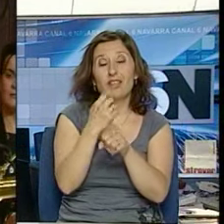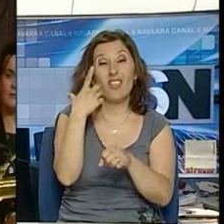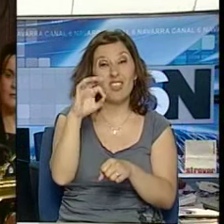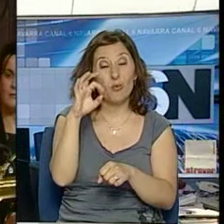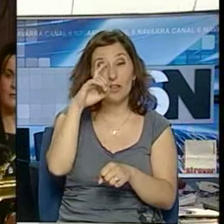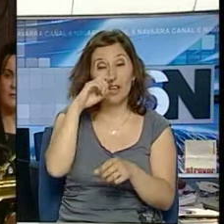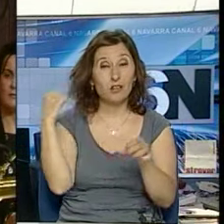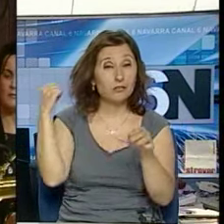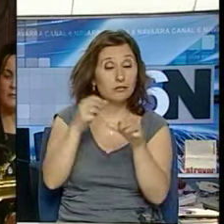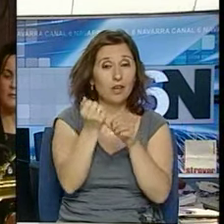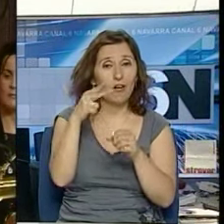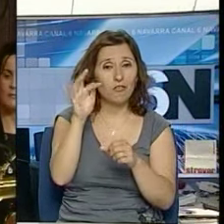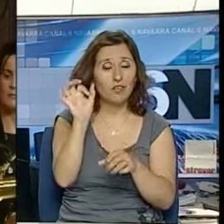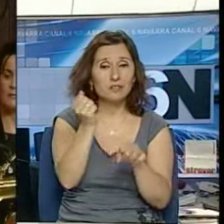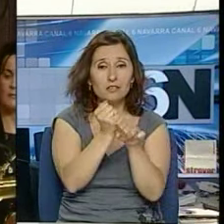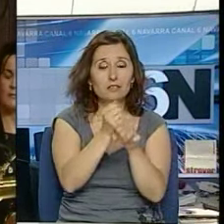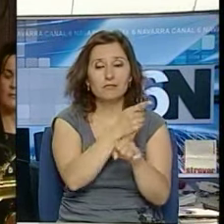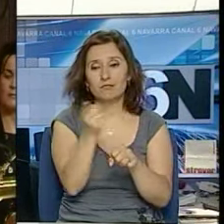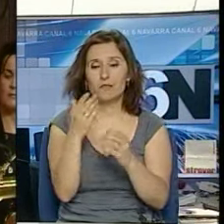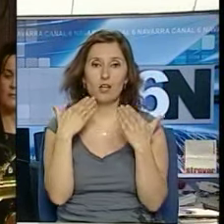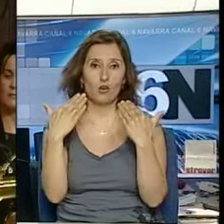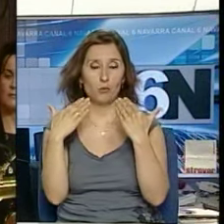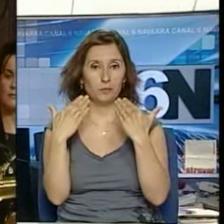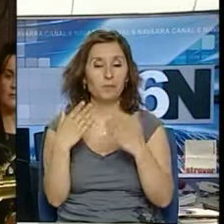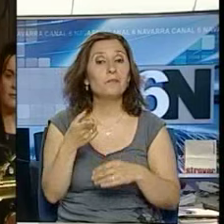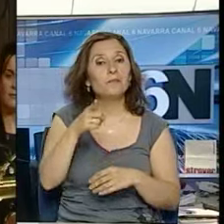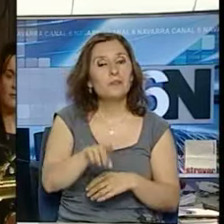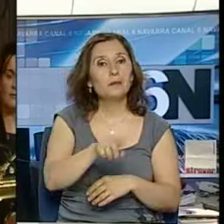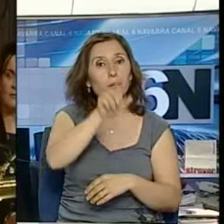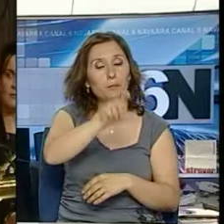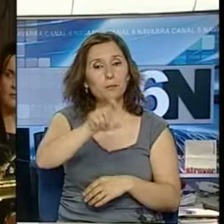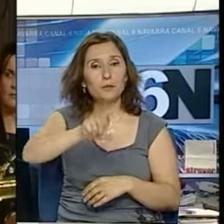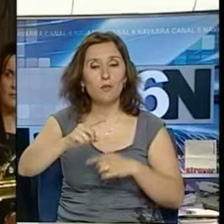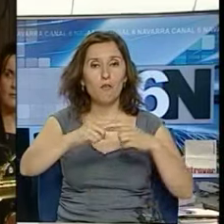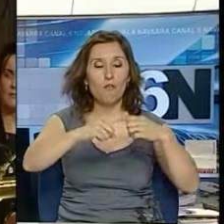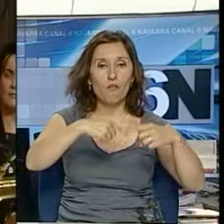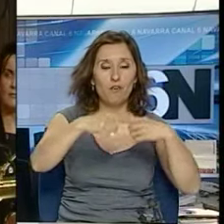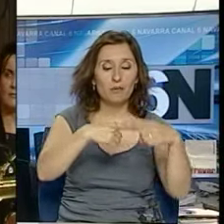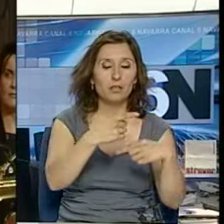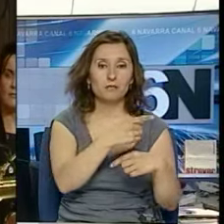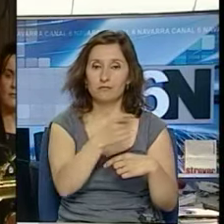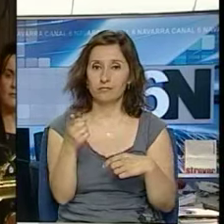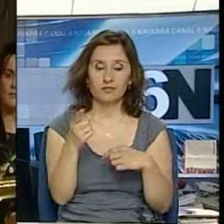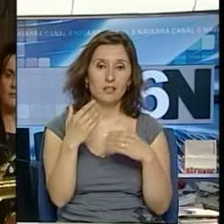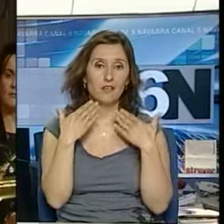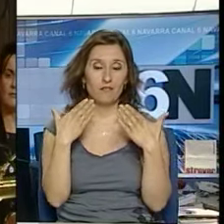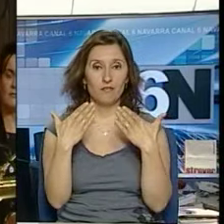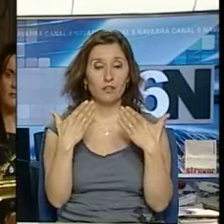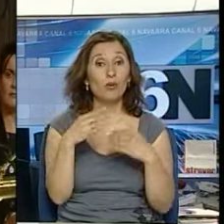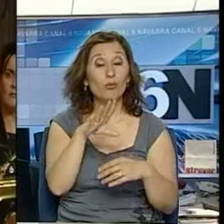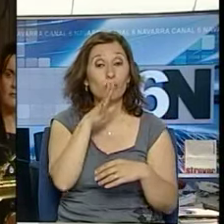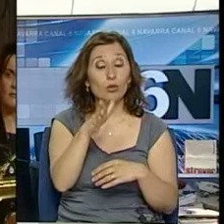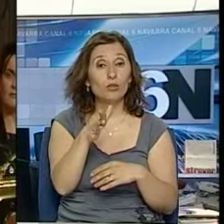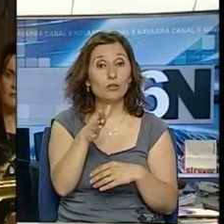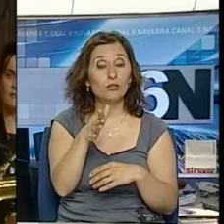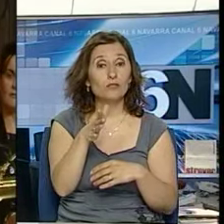años en Anfas. Quiero saludar y felicitar a los familiares porque sois el origen y la